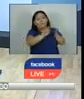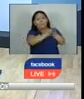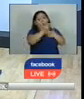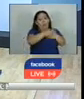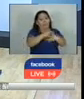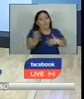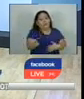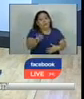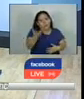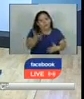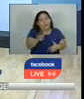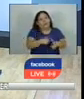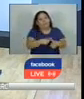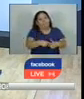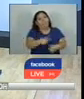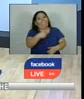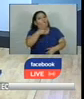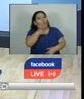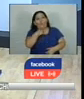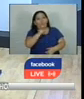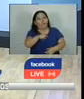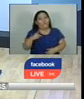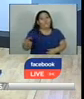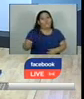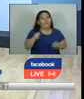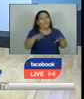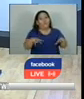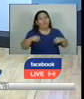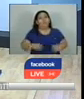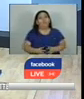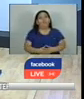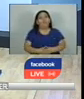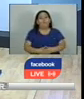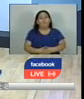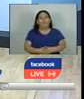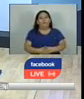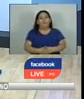entonces se complica obviamente la solicitud de asilo Ernesto